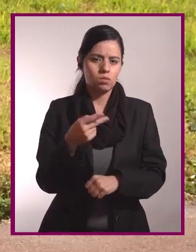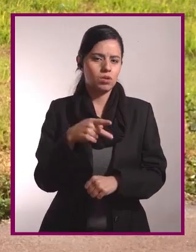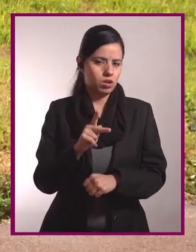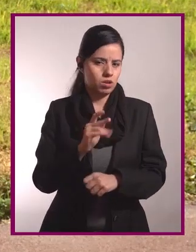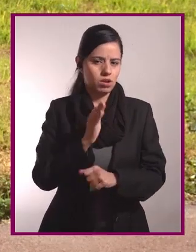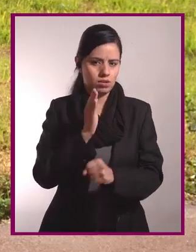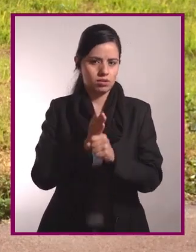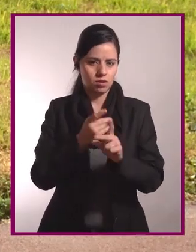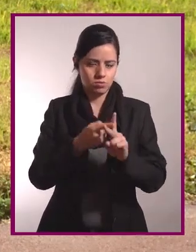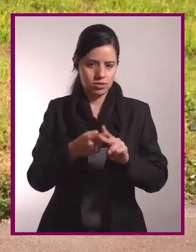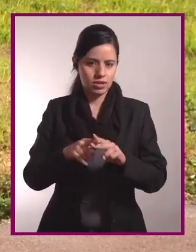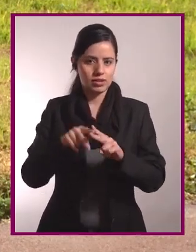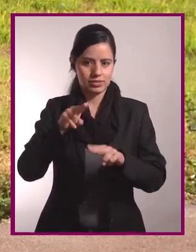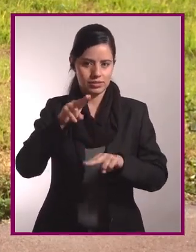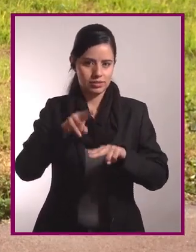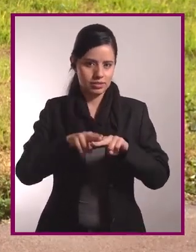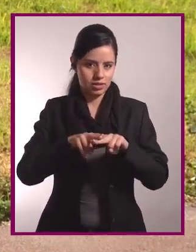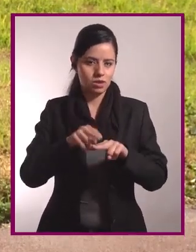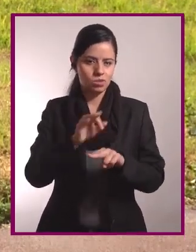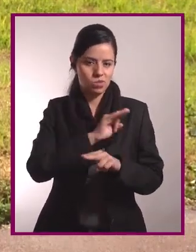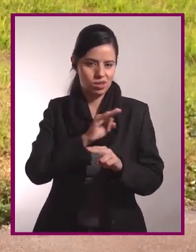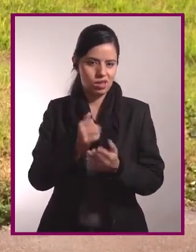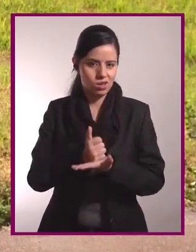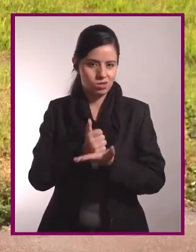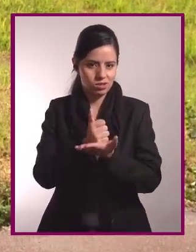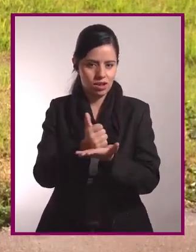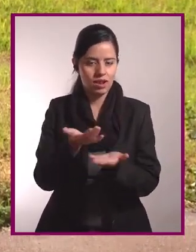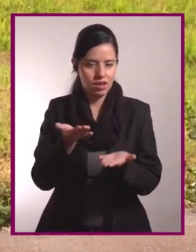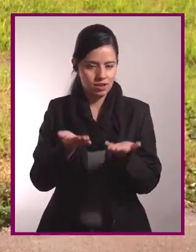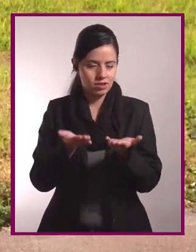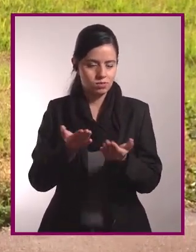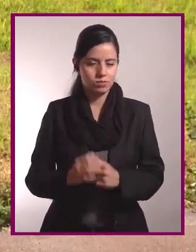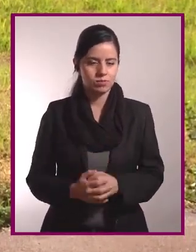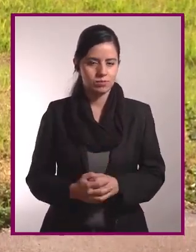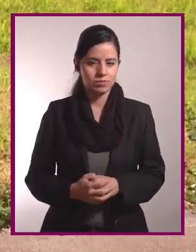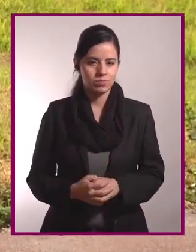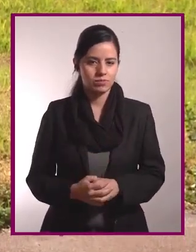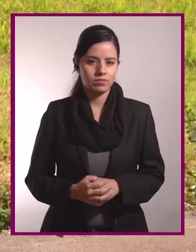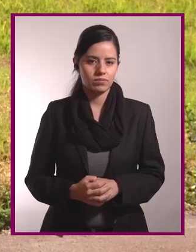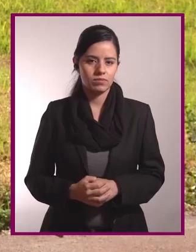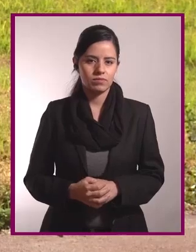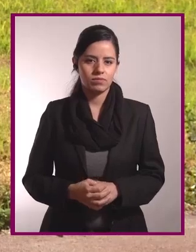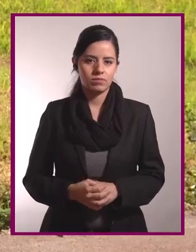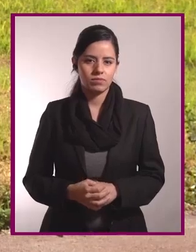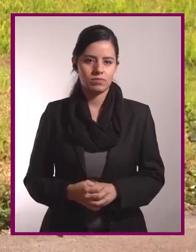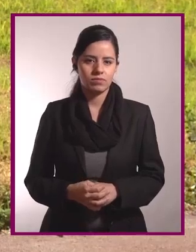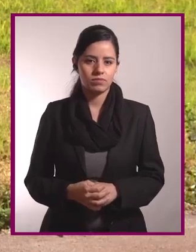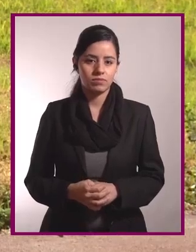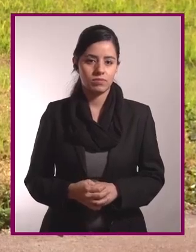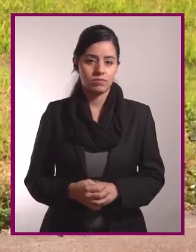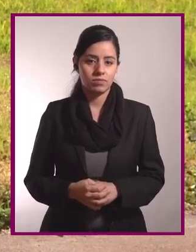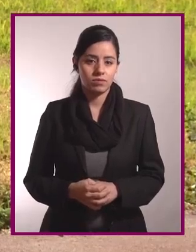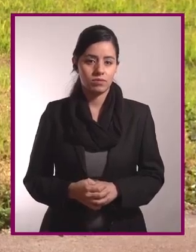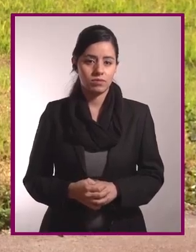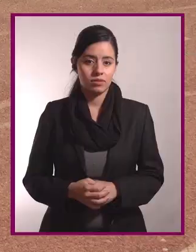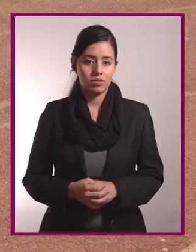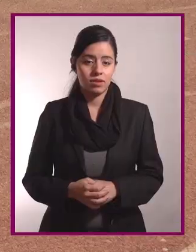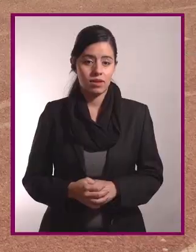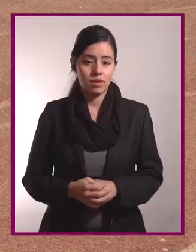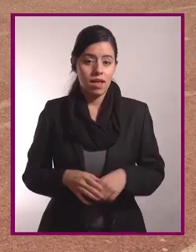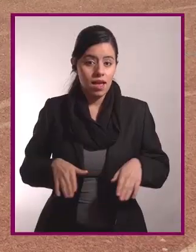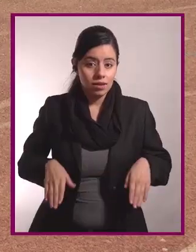puedan hacerlo sin la silla, pero vamos a iniciar teniendo este equilibrio que nos puede ayudar.